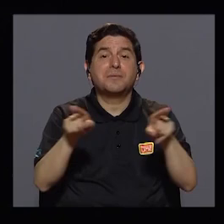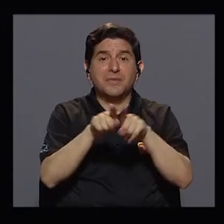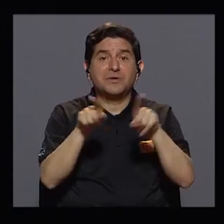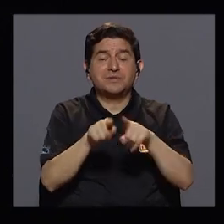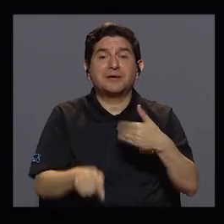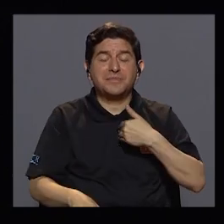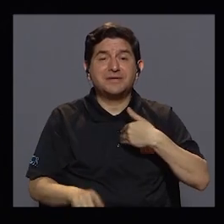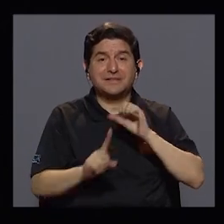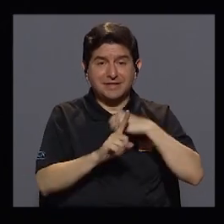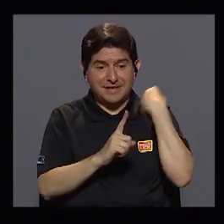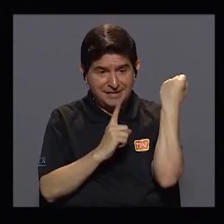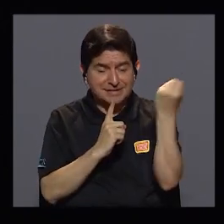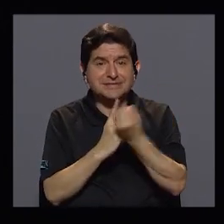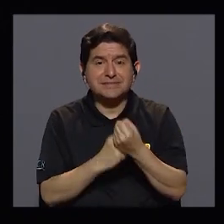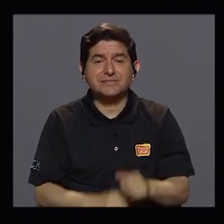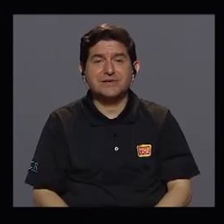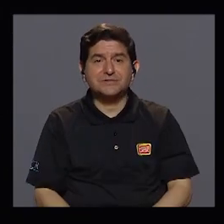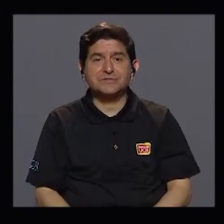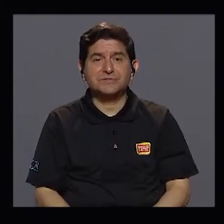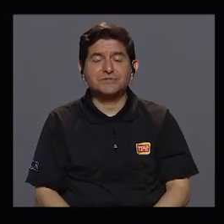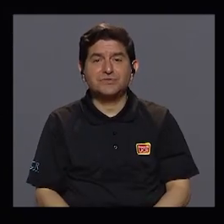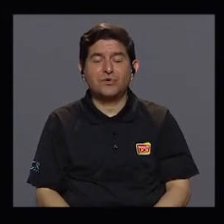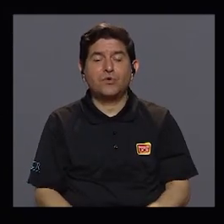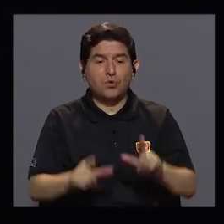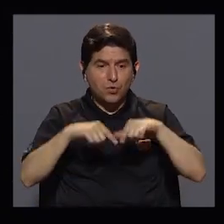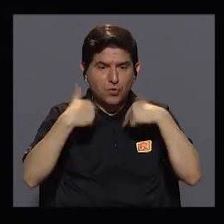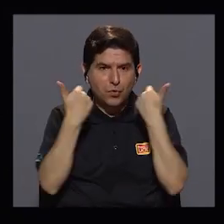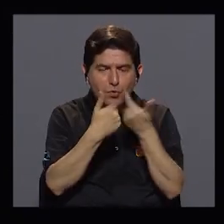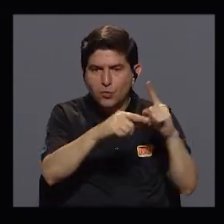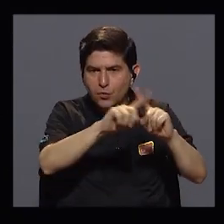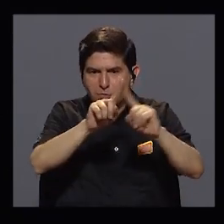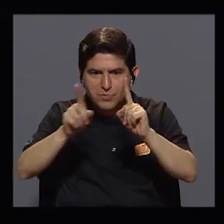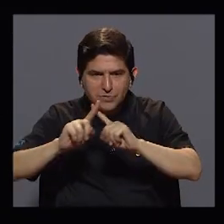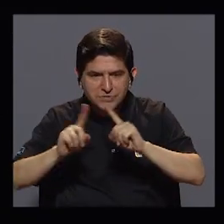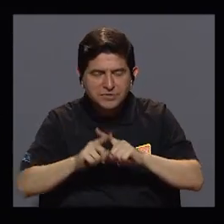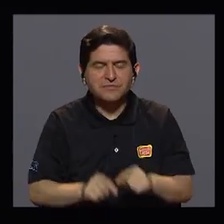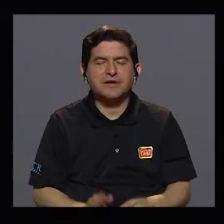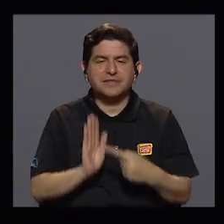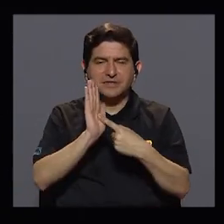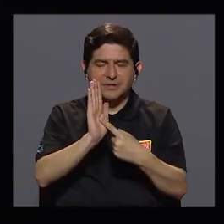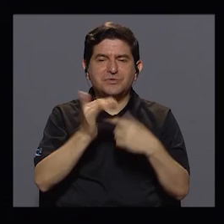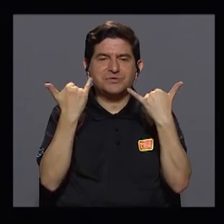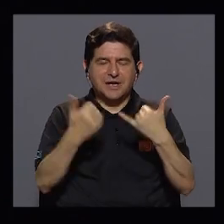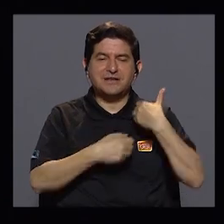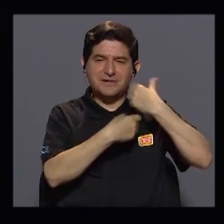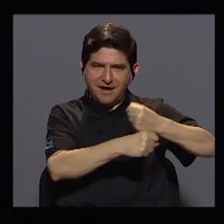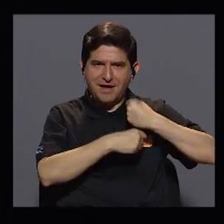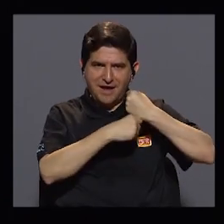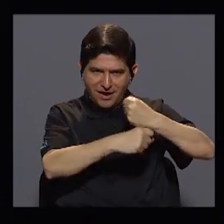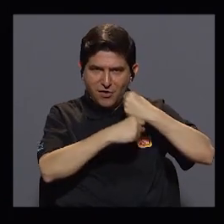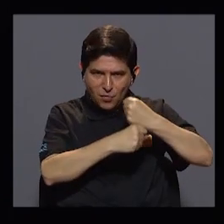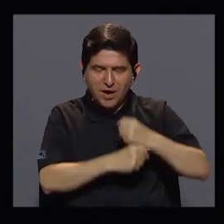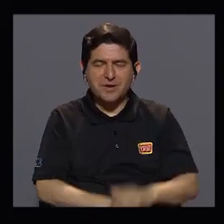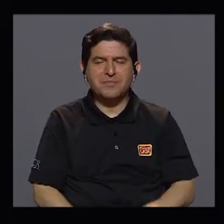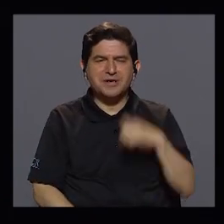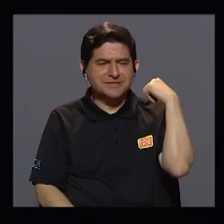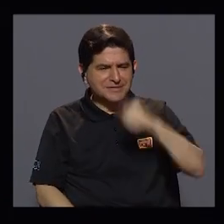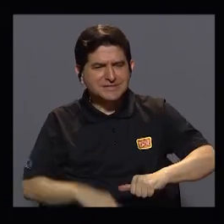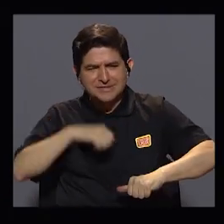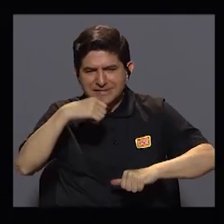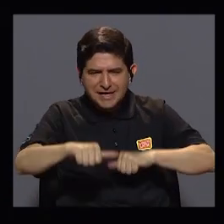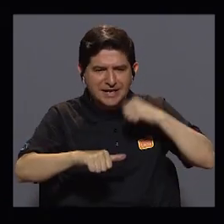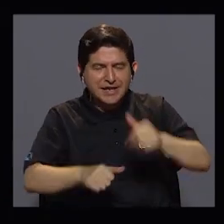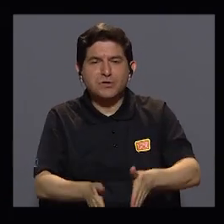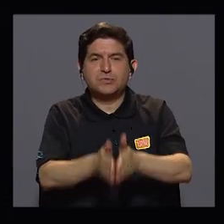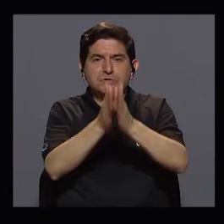que también tenemos escenarios donde las fuerzas centrífugas también han demostrado con huelgas que las reivindicaciones